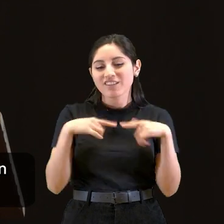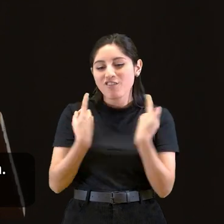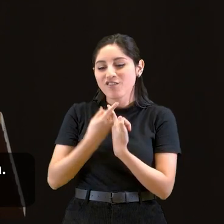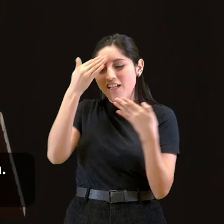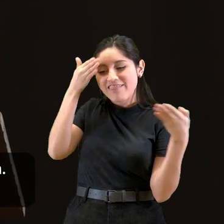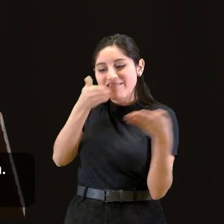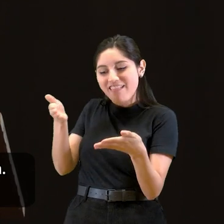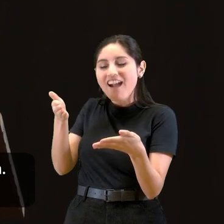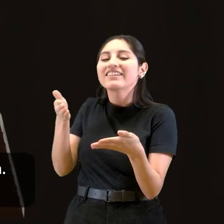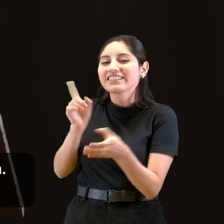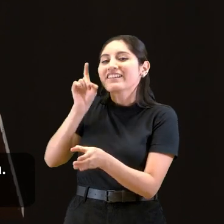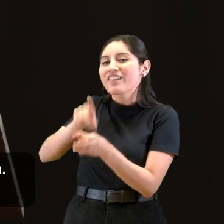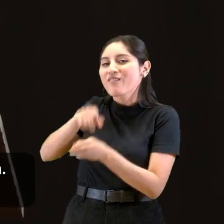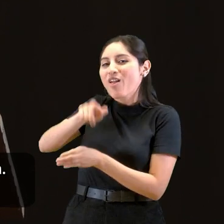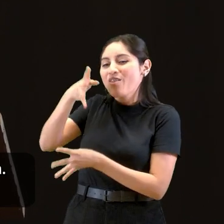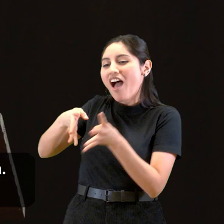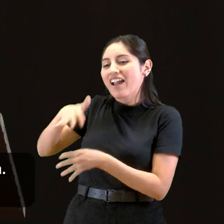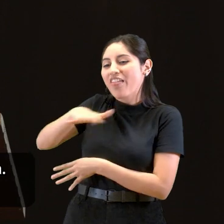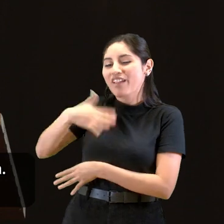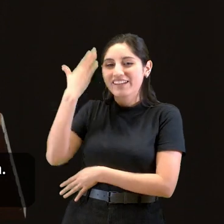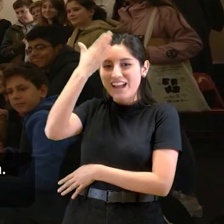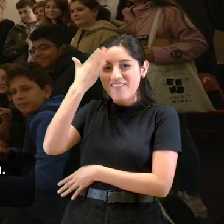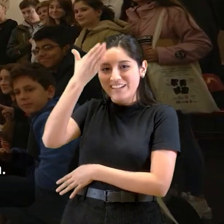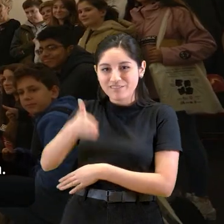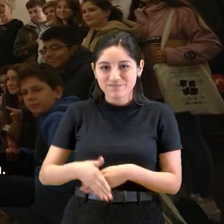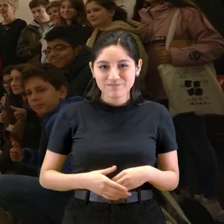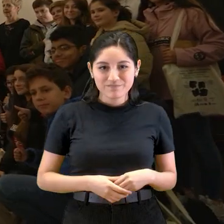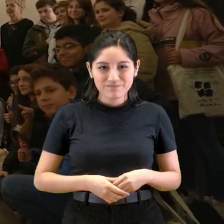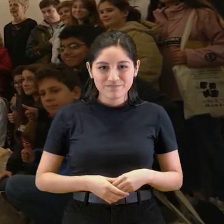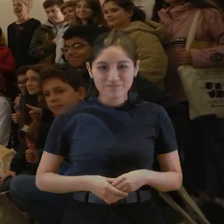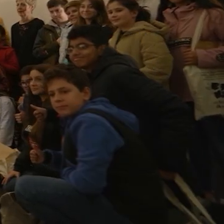trabajando en materia de participación ciudadana aquí en Navarra.